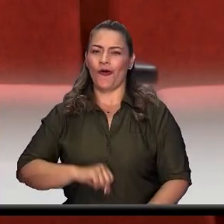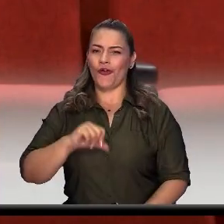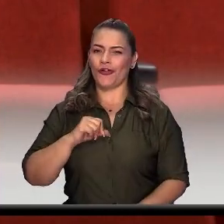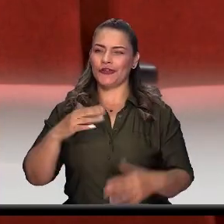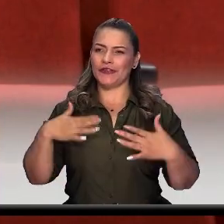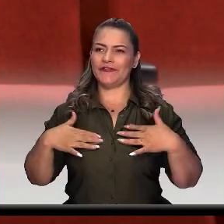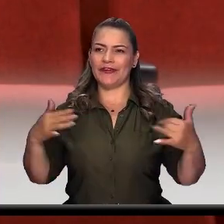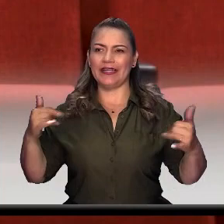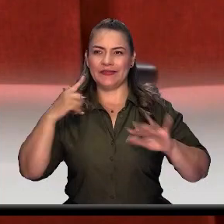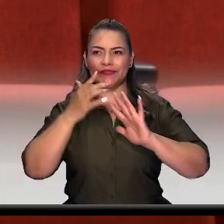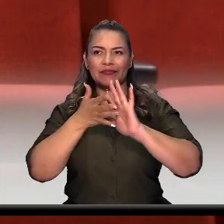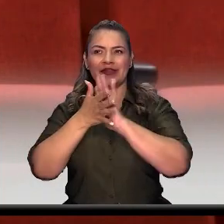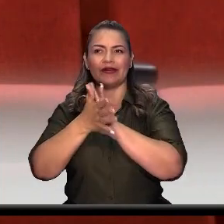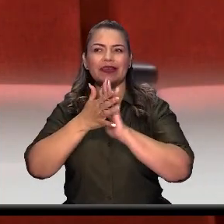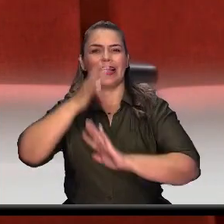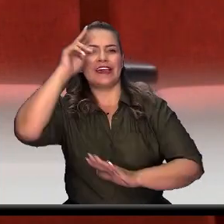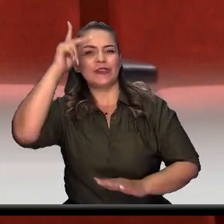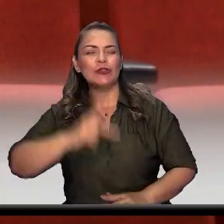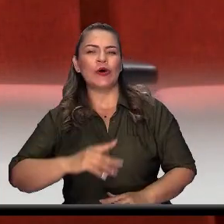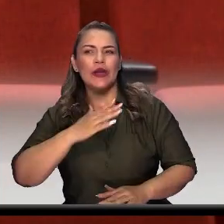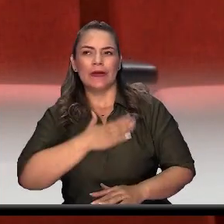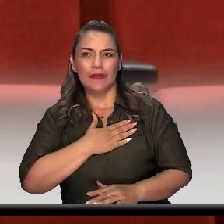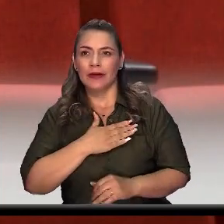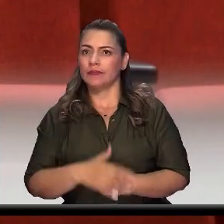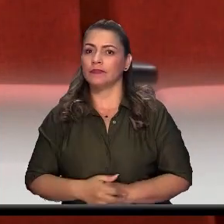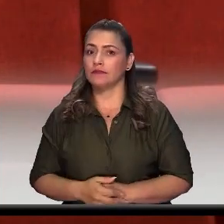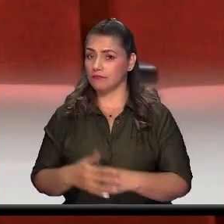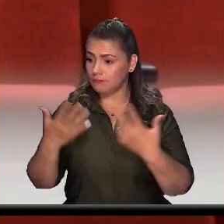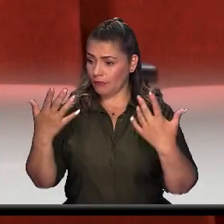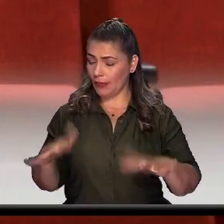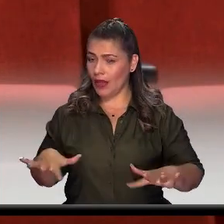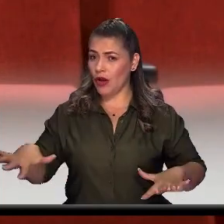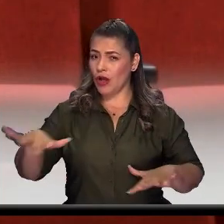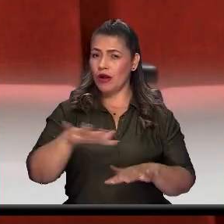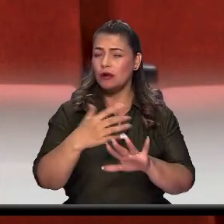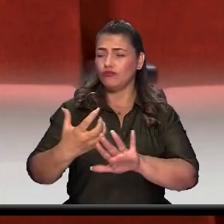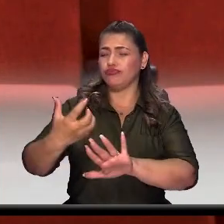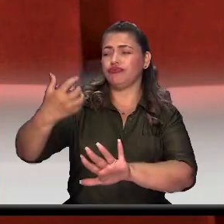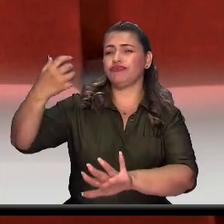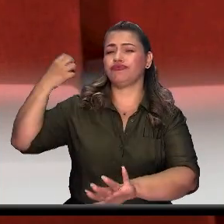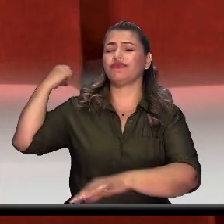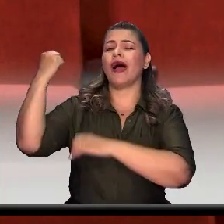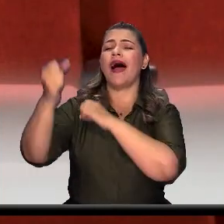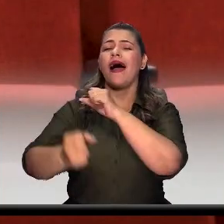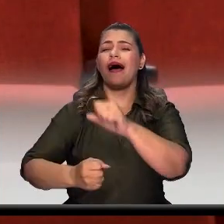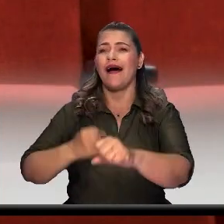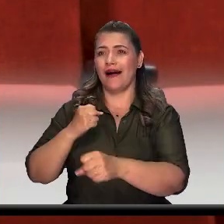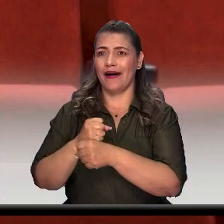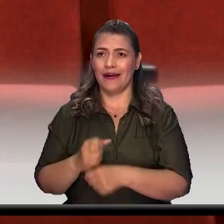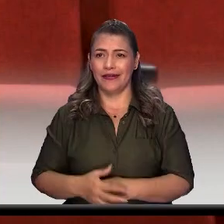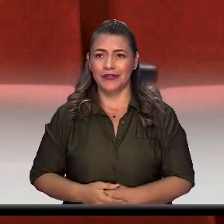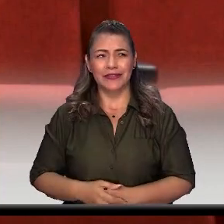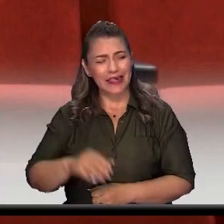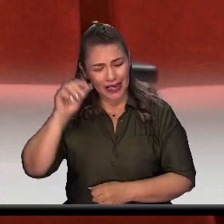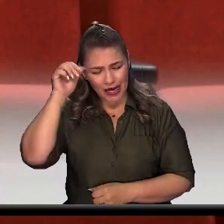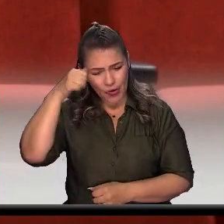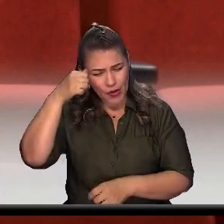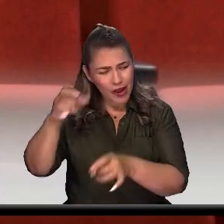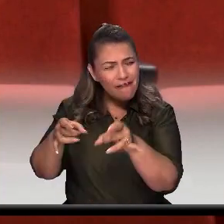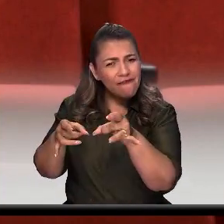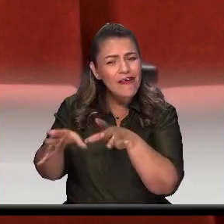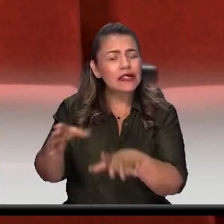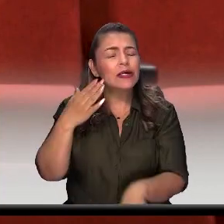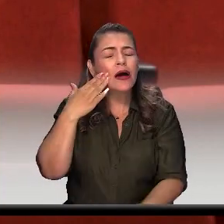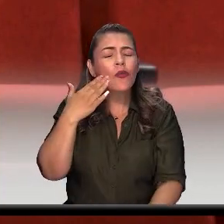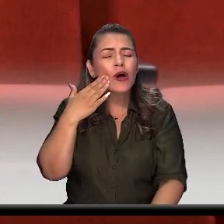más de mi historia, la cual a nivel artístico nace hace muchos años, incluso ni siquiera recuerdo bien cuándo fue la primera